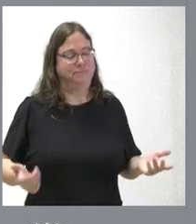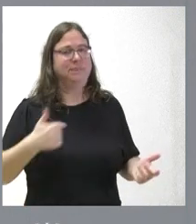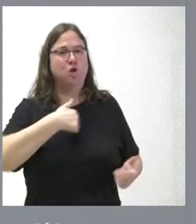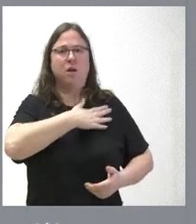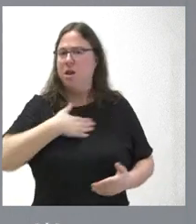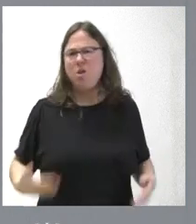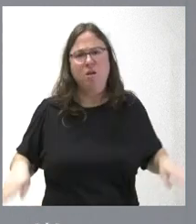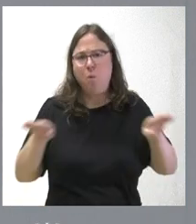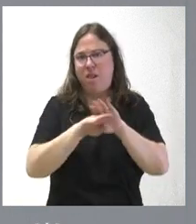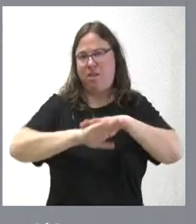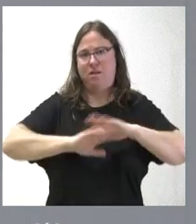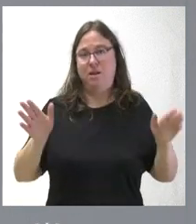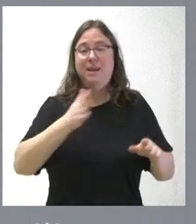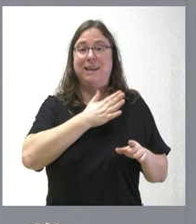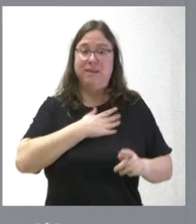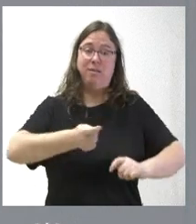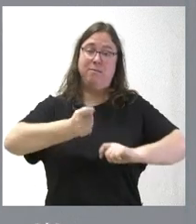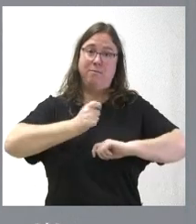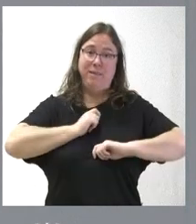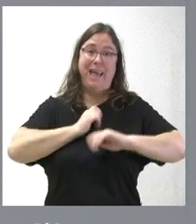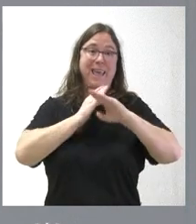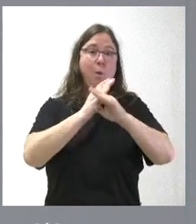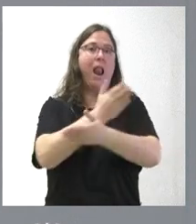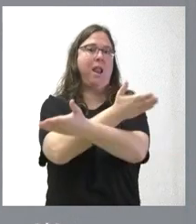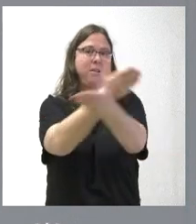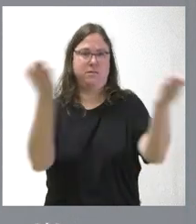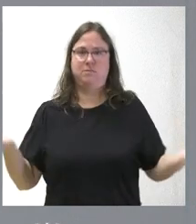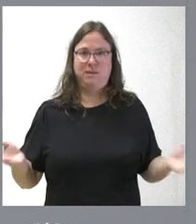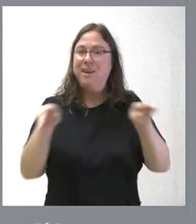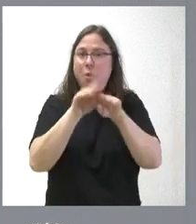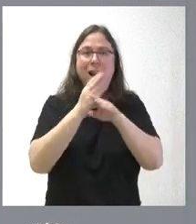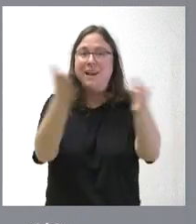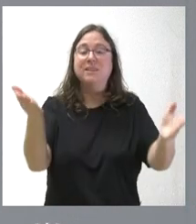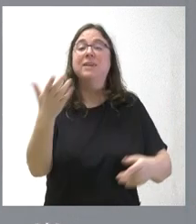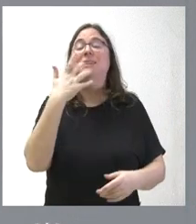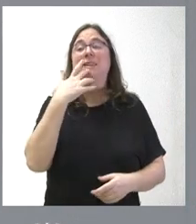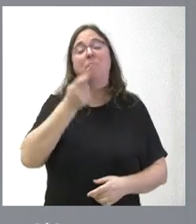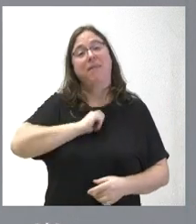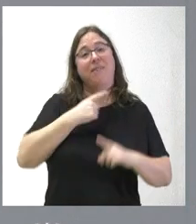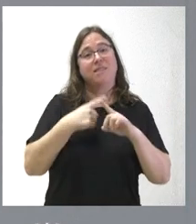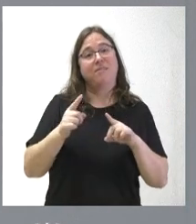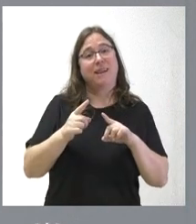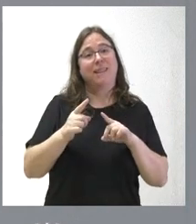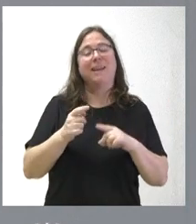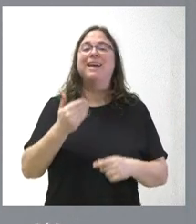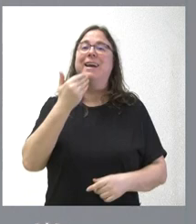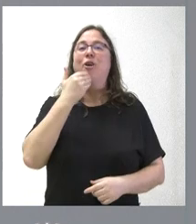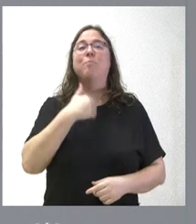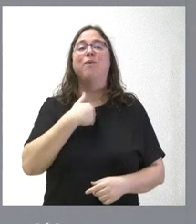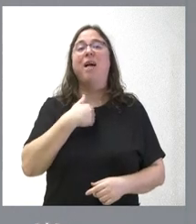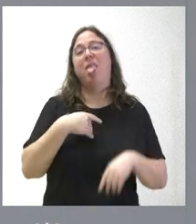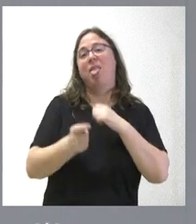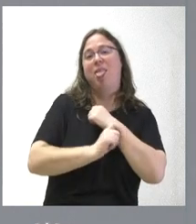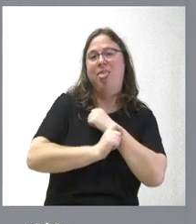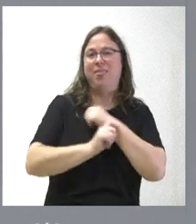es igualdad y queremos que se nos aplique lo mismo que al resto. No queremos que, como no se nos aplique a lo que a los demás, se creen con nosotros un de aquella manera